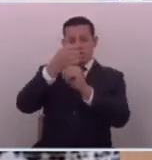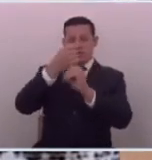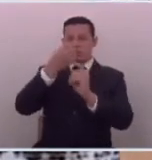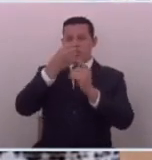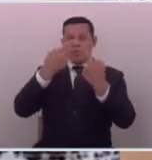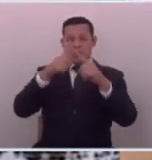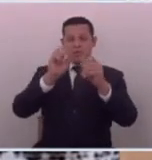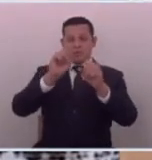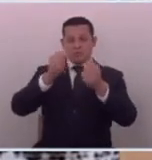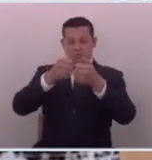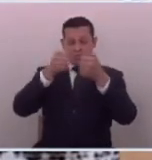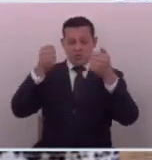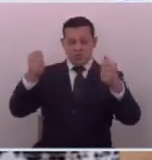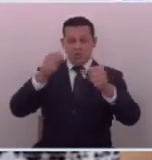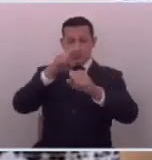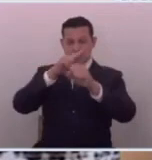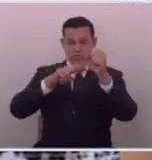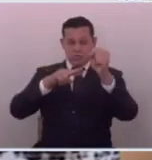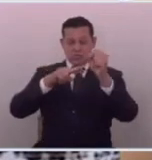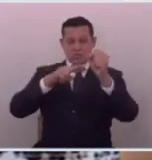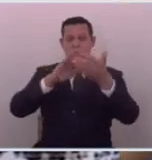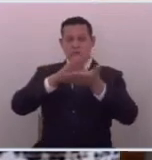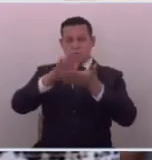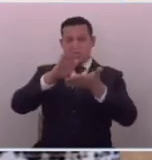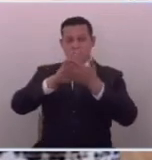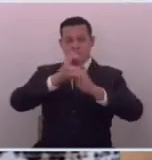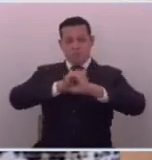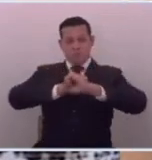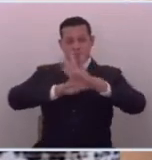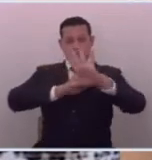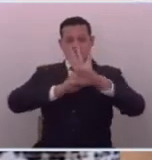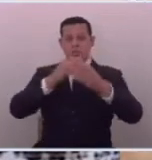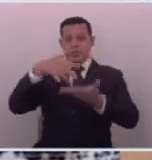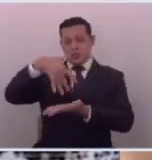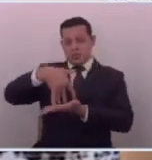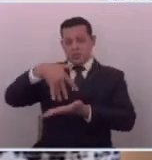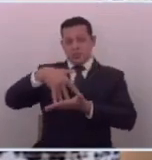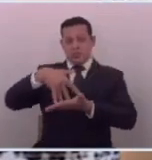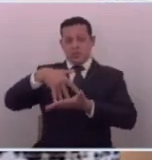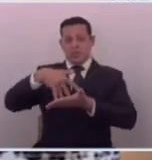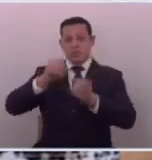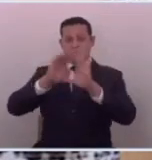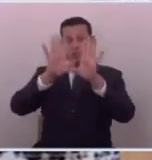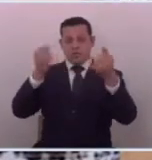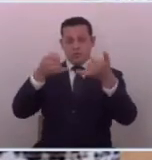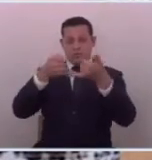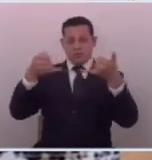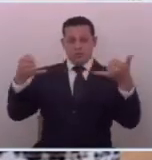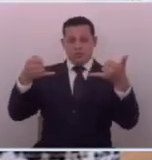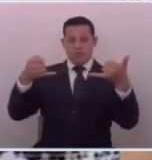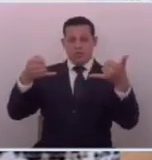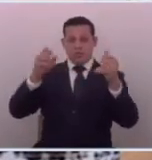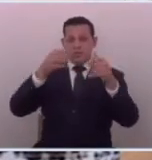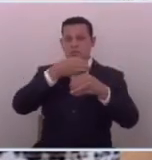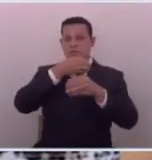gubernamental en medios públicos en medios privados y en las plataformas digitales